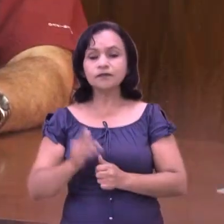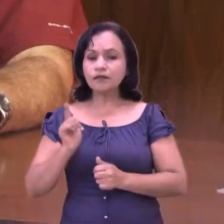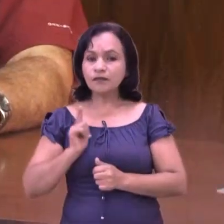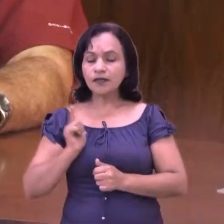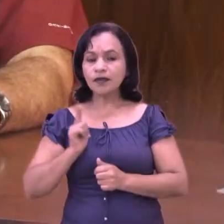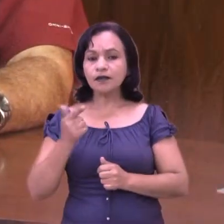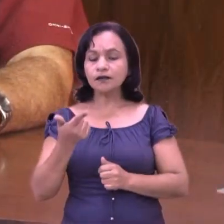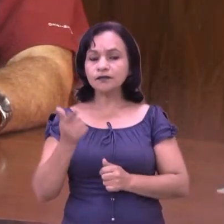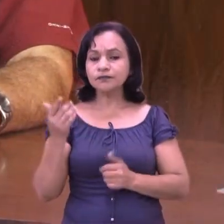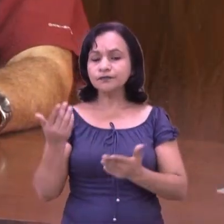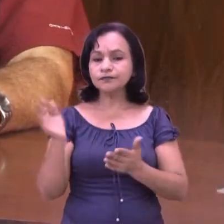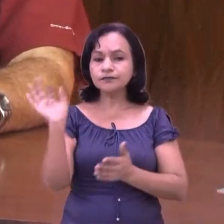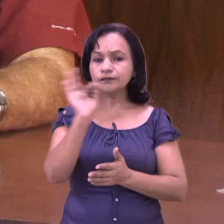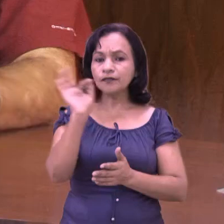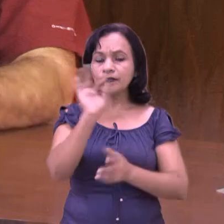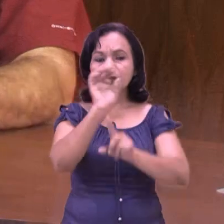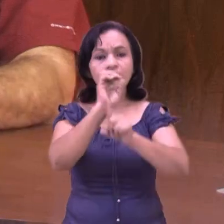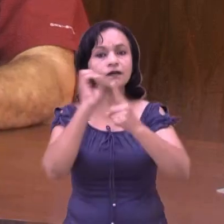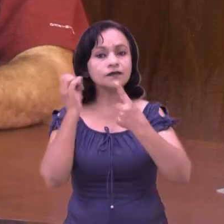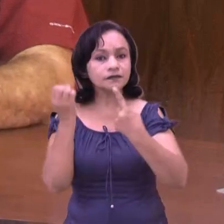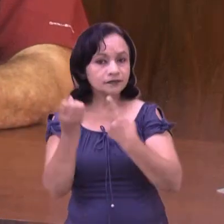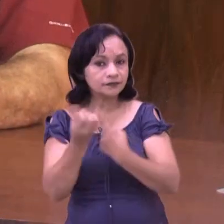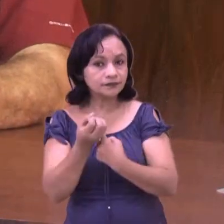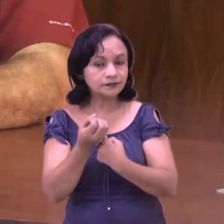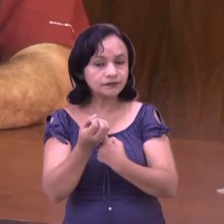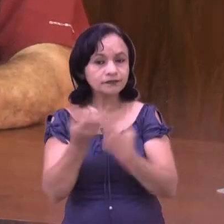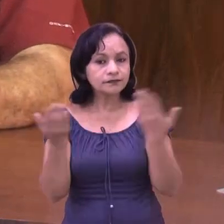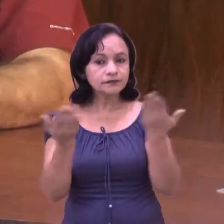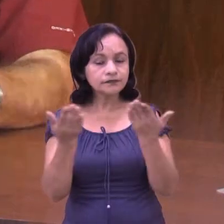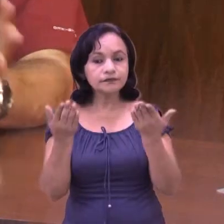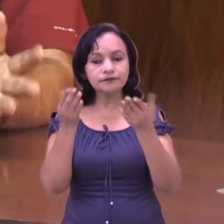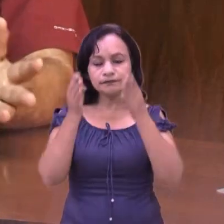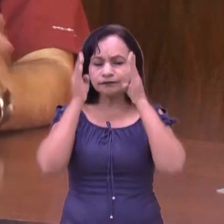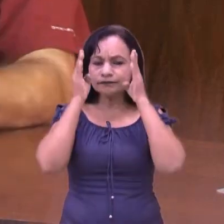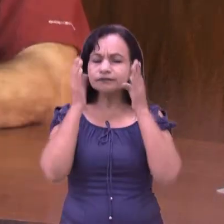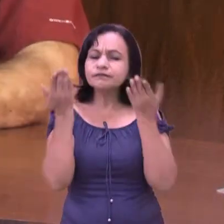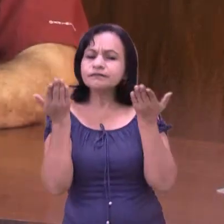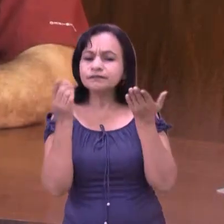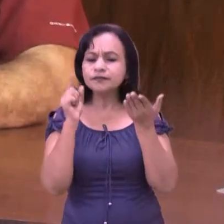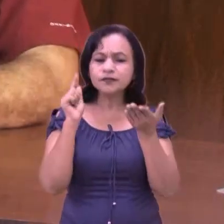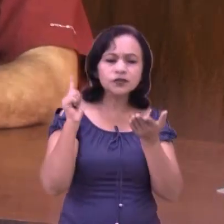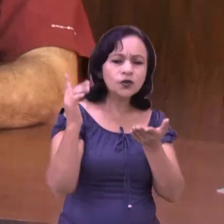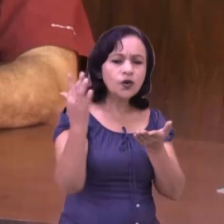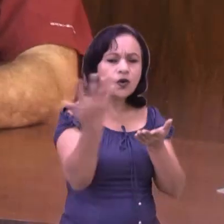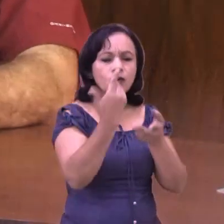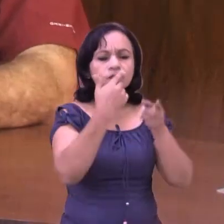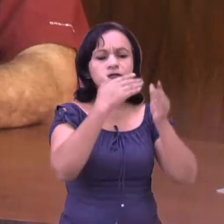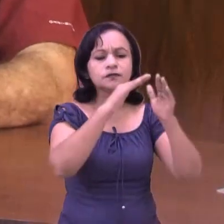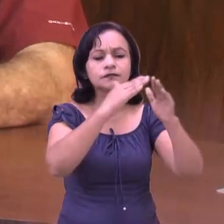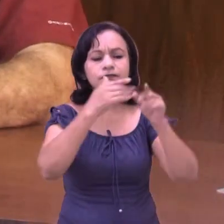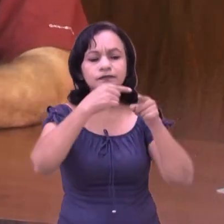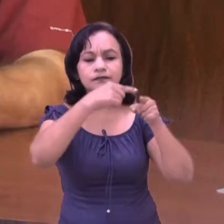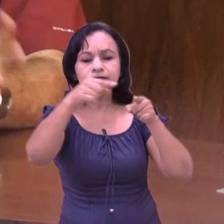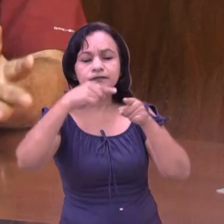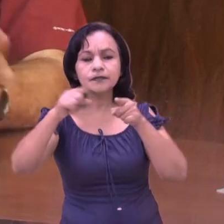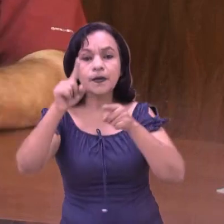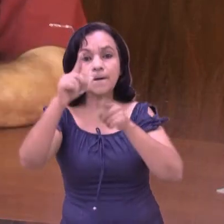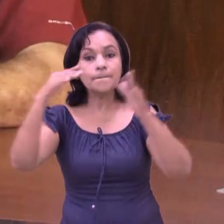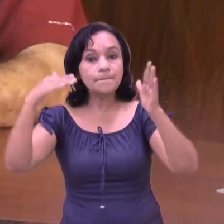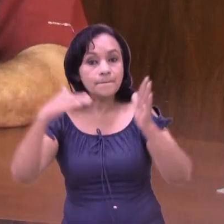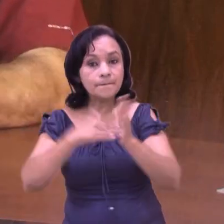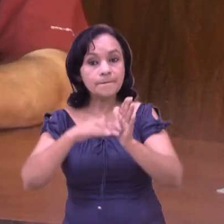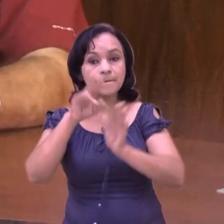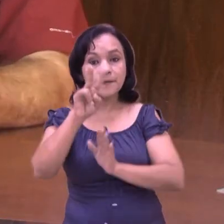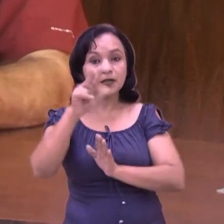sistema organizativo que tiene cobertura en todos los territorios, más de 1.280